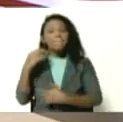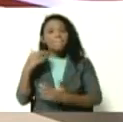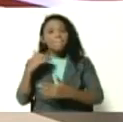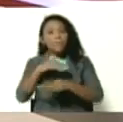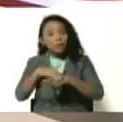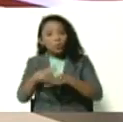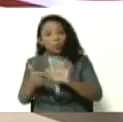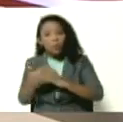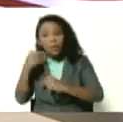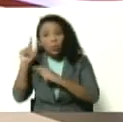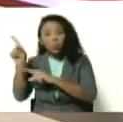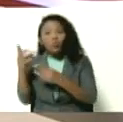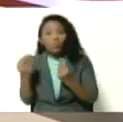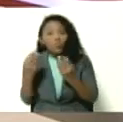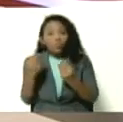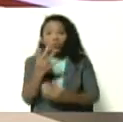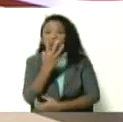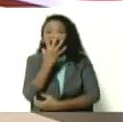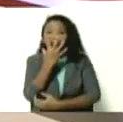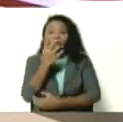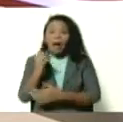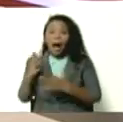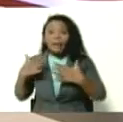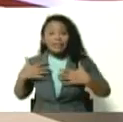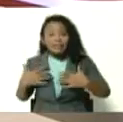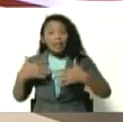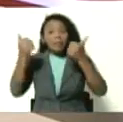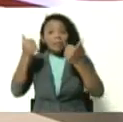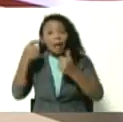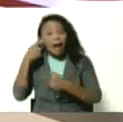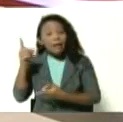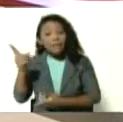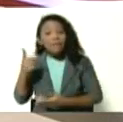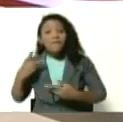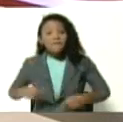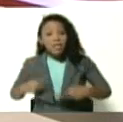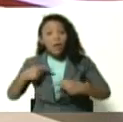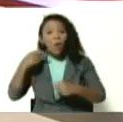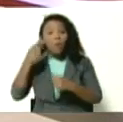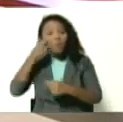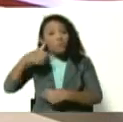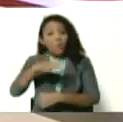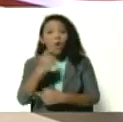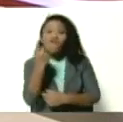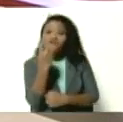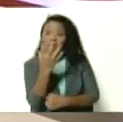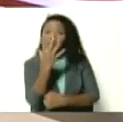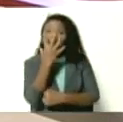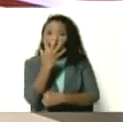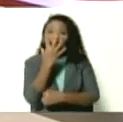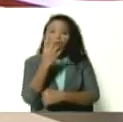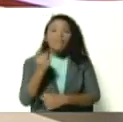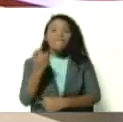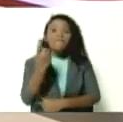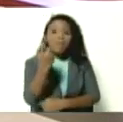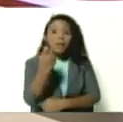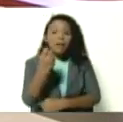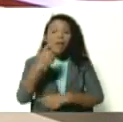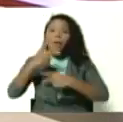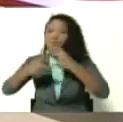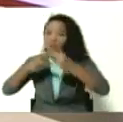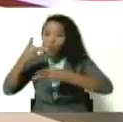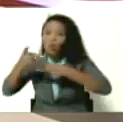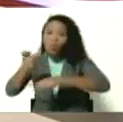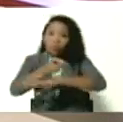un minuto que muchos de estos litros de oxígeno van a salvar vidas directamente de un pueblo que hoy muere por falta de oxígeno, pero también por una falta de políticas